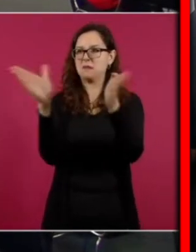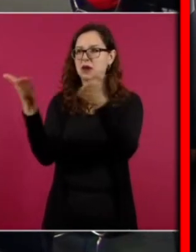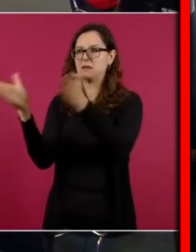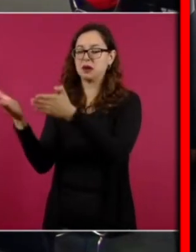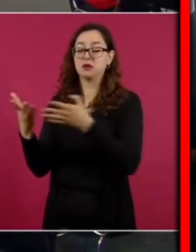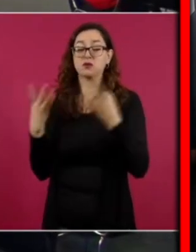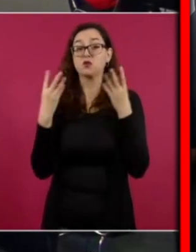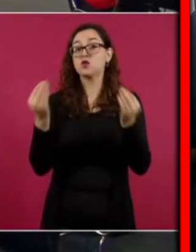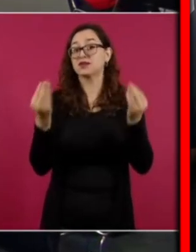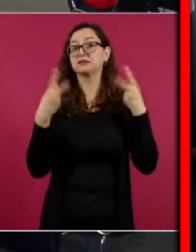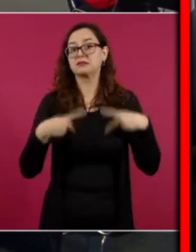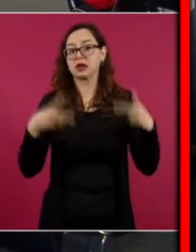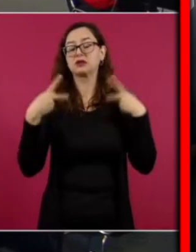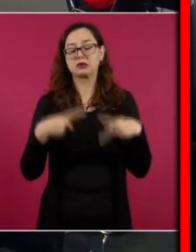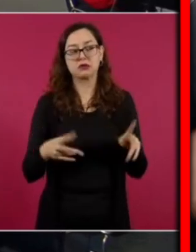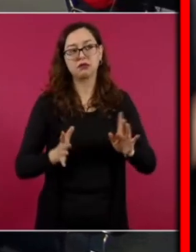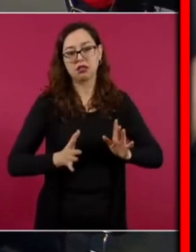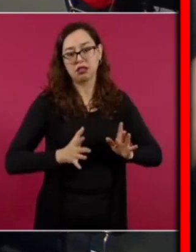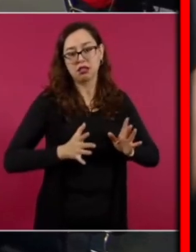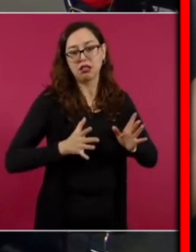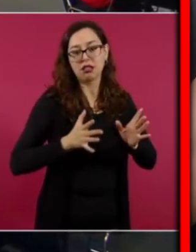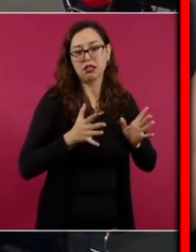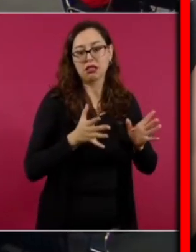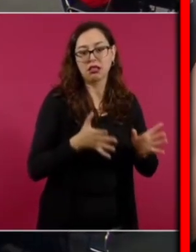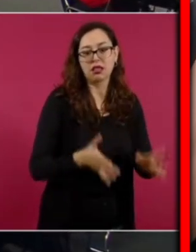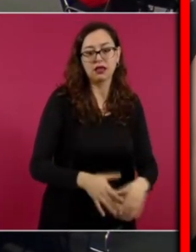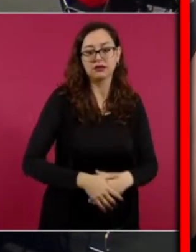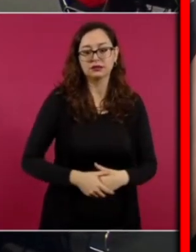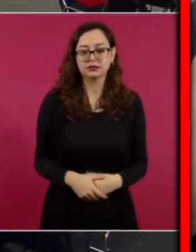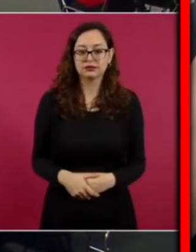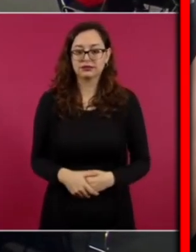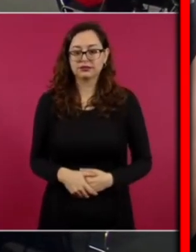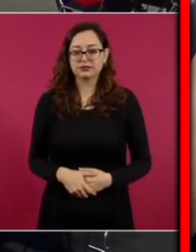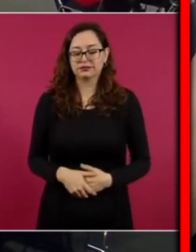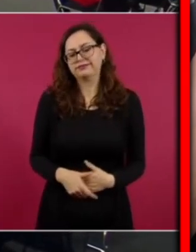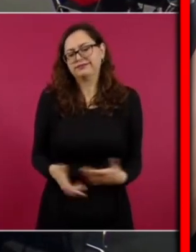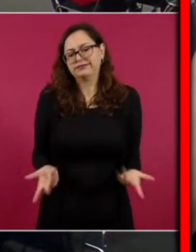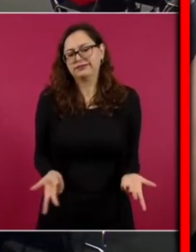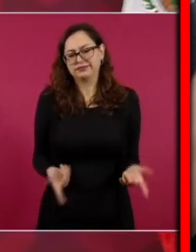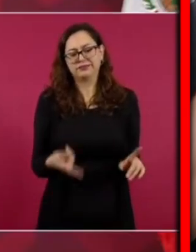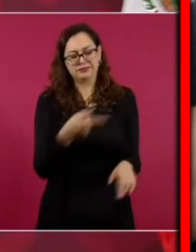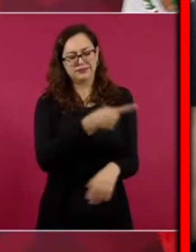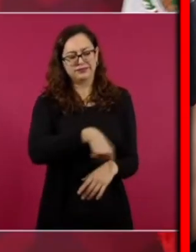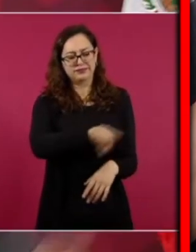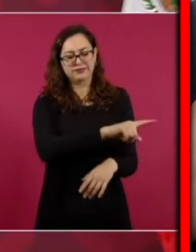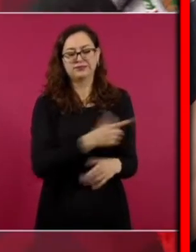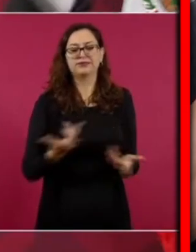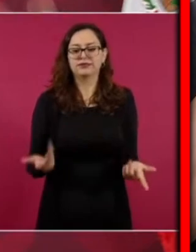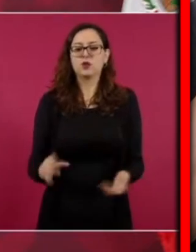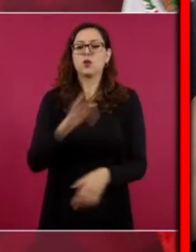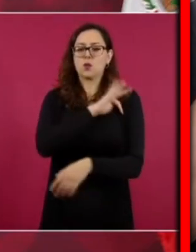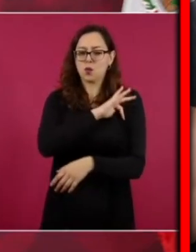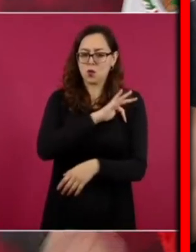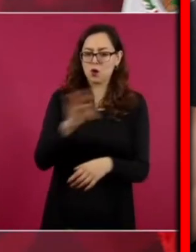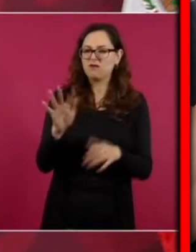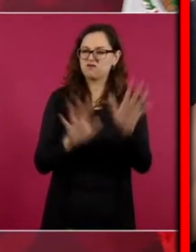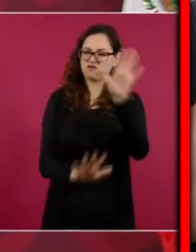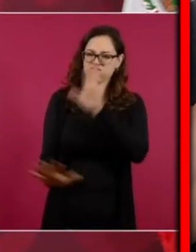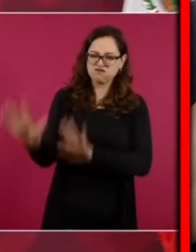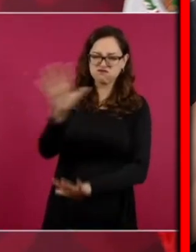y tenían el poder y manipulaban